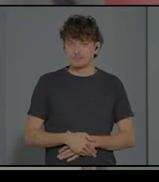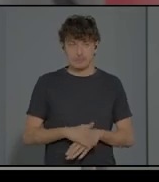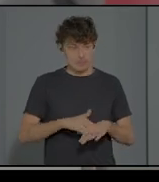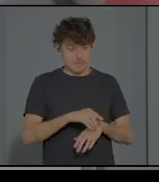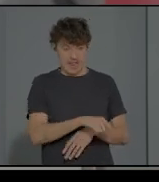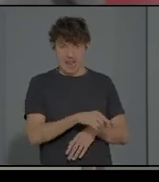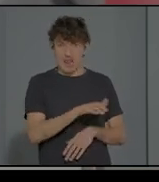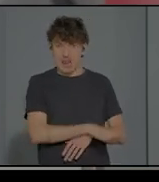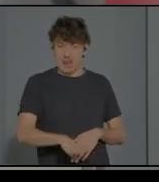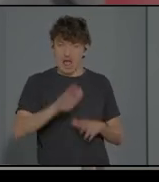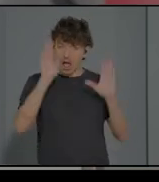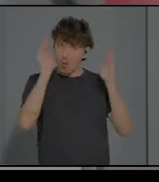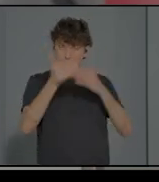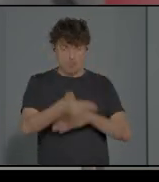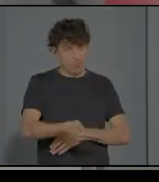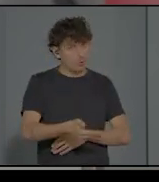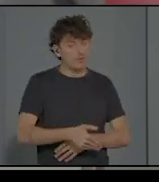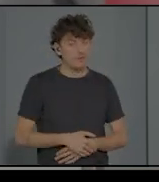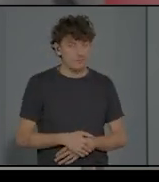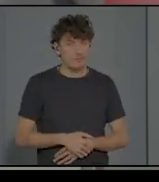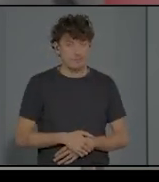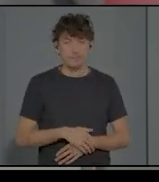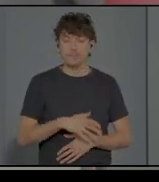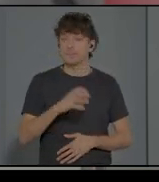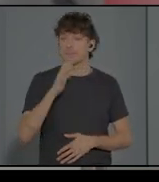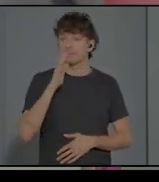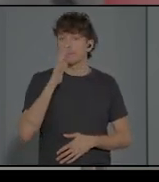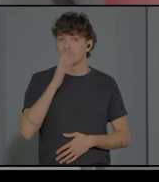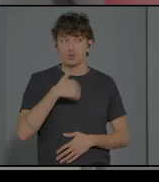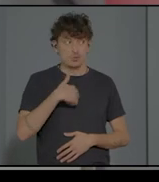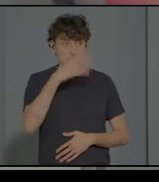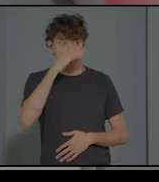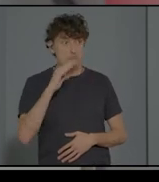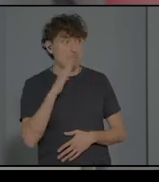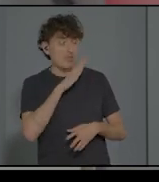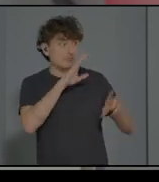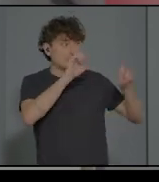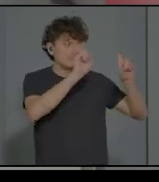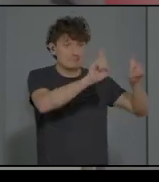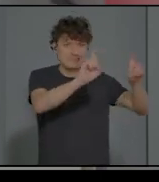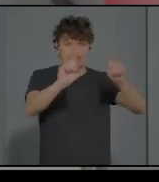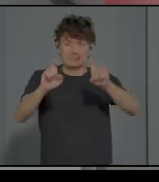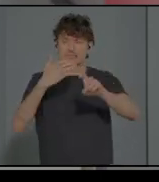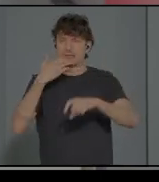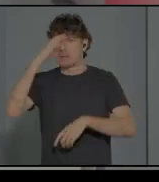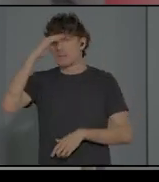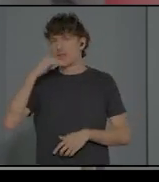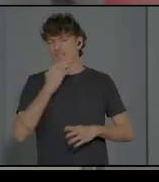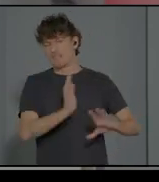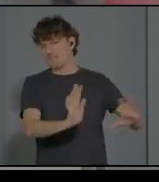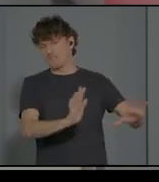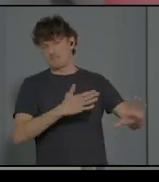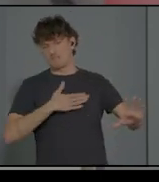tanto, es lo que enseño a los padres cuando el padre no quiere intervenir. Es decir, si yo quiero trabajar en la red social,